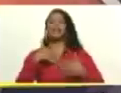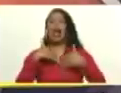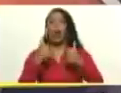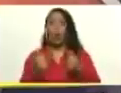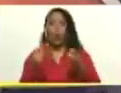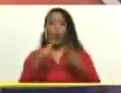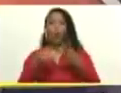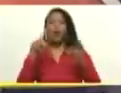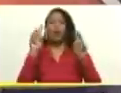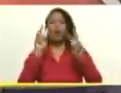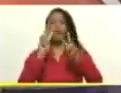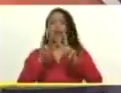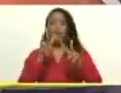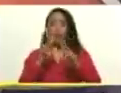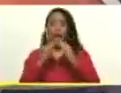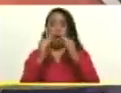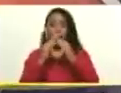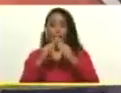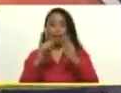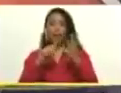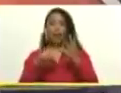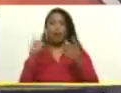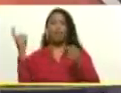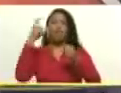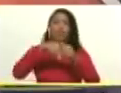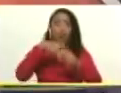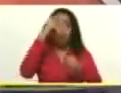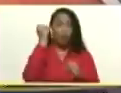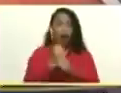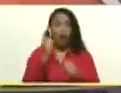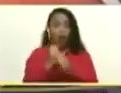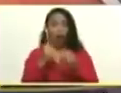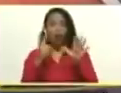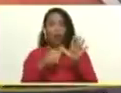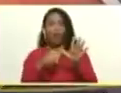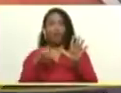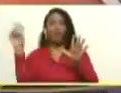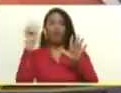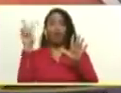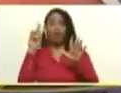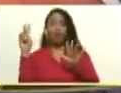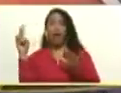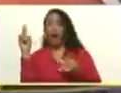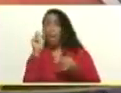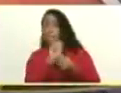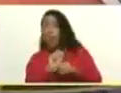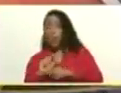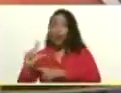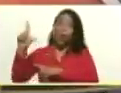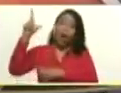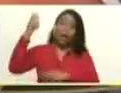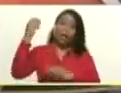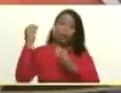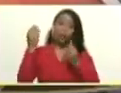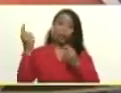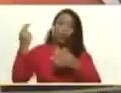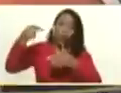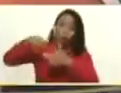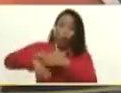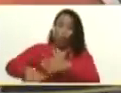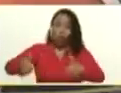vivienda, creación de empleo. Venezuela tuvo los salarios más altos de todo el continente latinoamericano-caribeño.